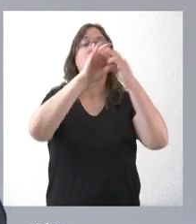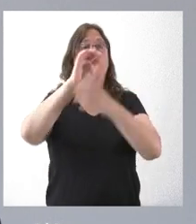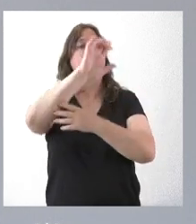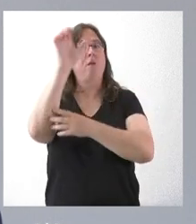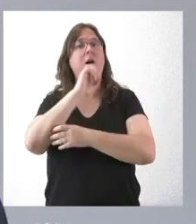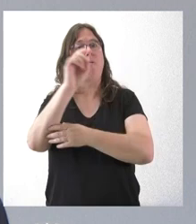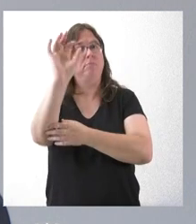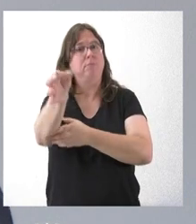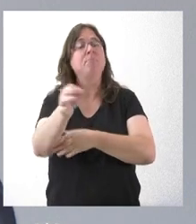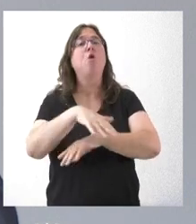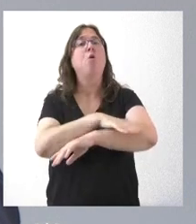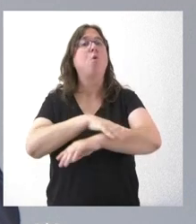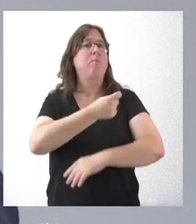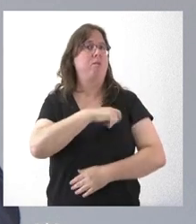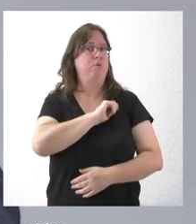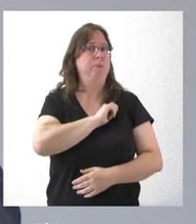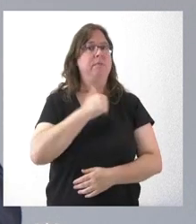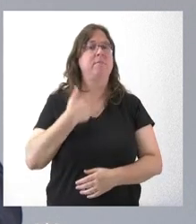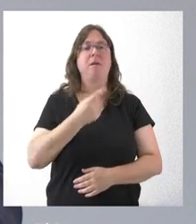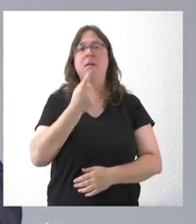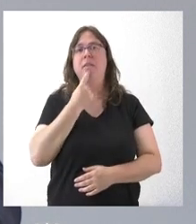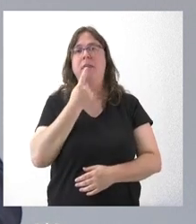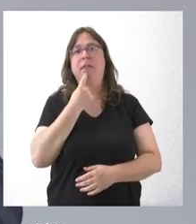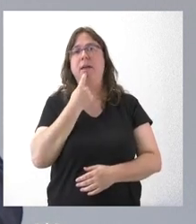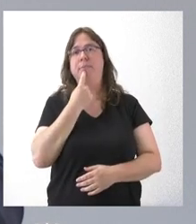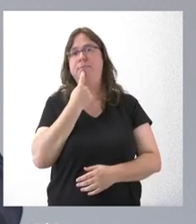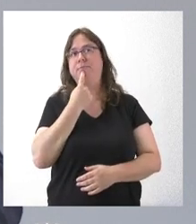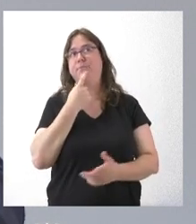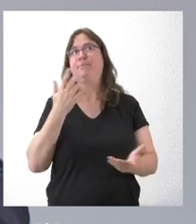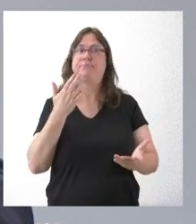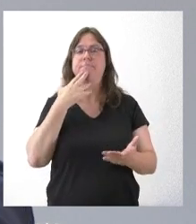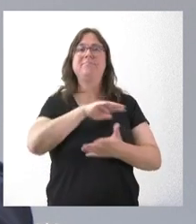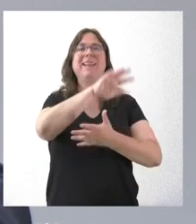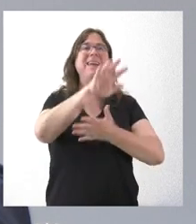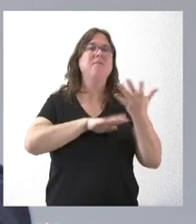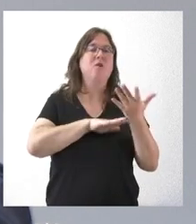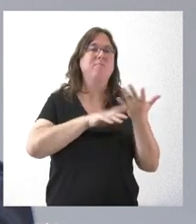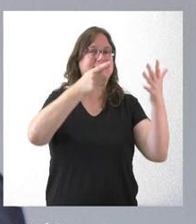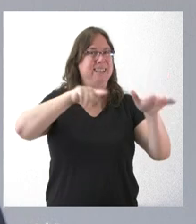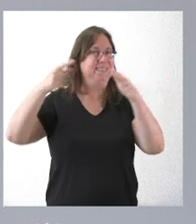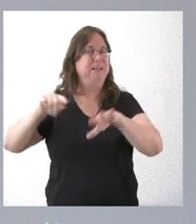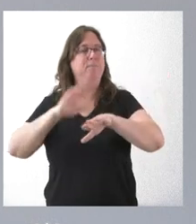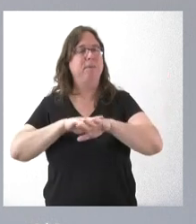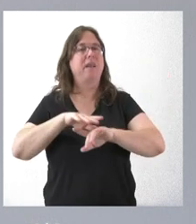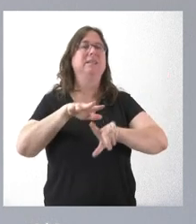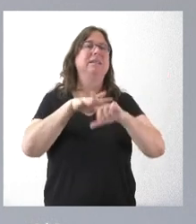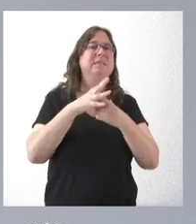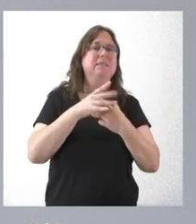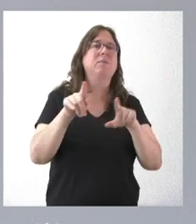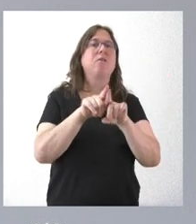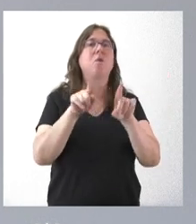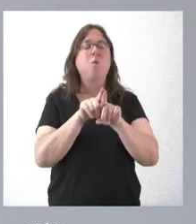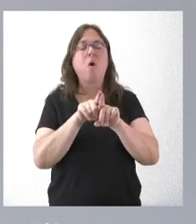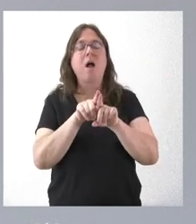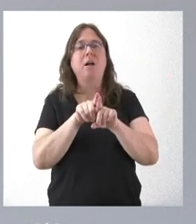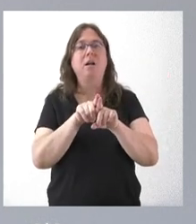Habida cuenta que el Gobierno de España había remitido un informe seccional sobre la población del lobo y había puesto de manifiesto que estaba